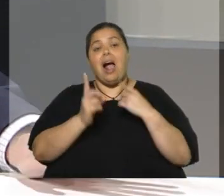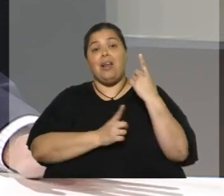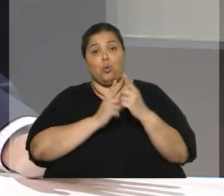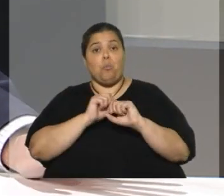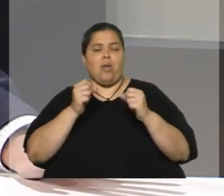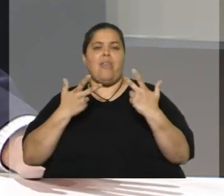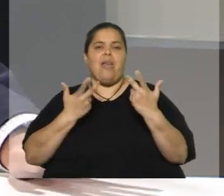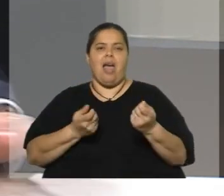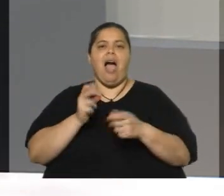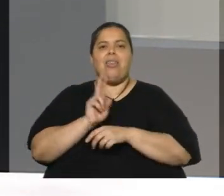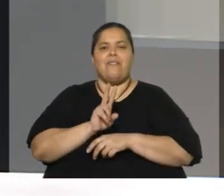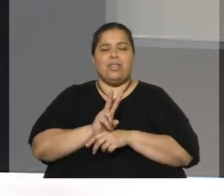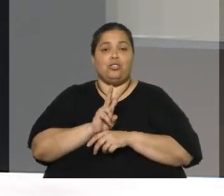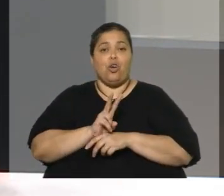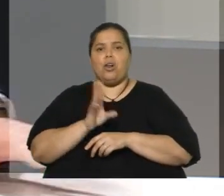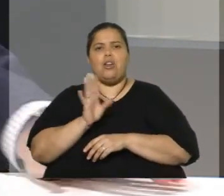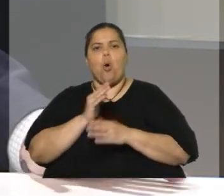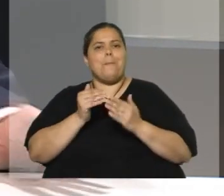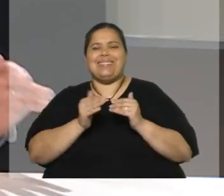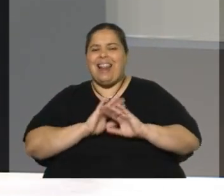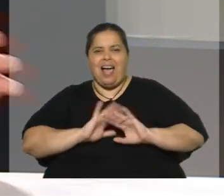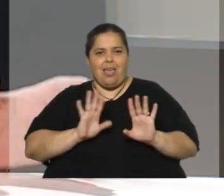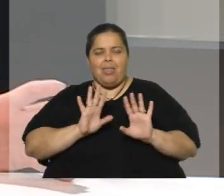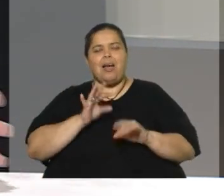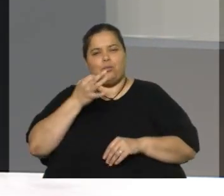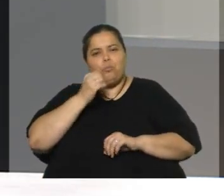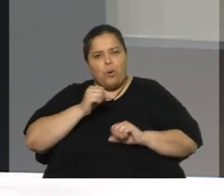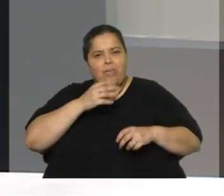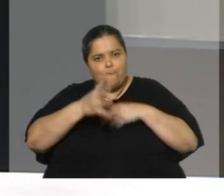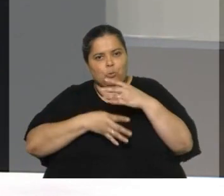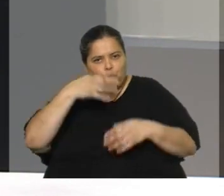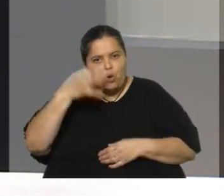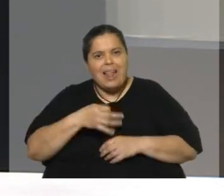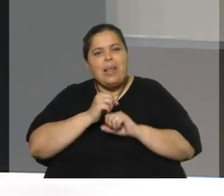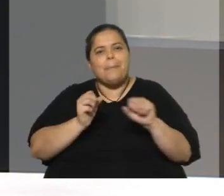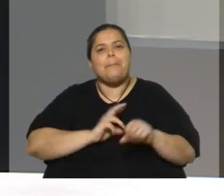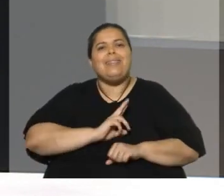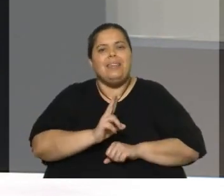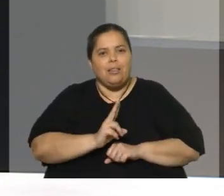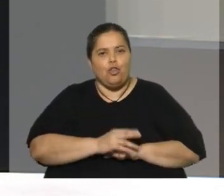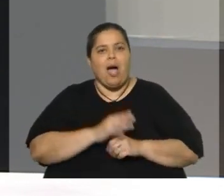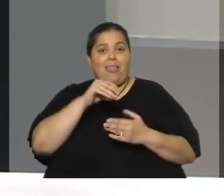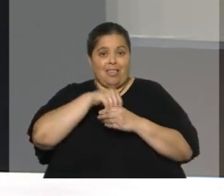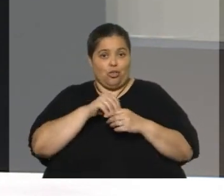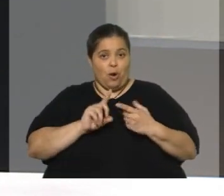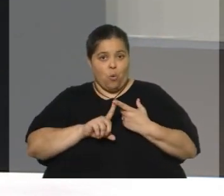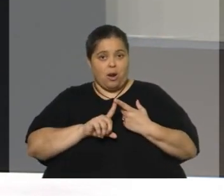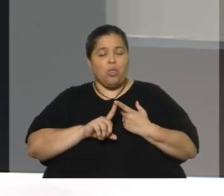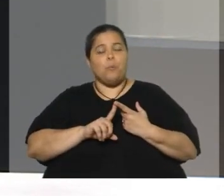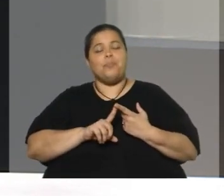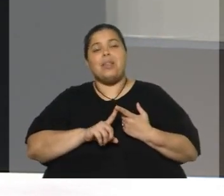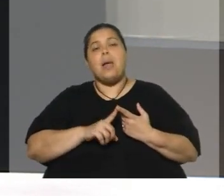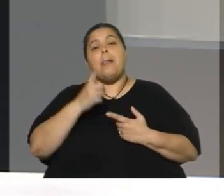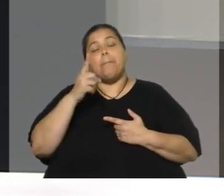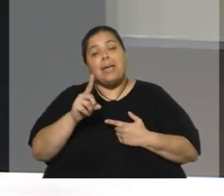defensores de las empresas del Estado en su estatus quo actual. Vemos que eso está permitido, entre comillas, en el acuerdo. donde hubo